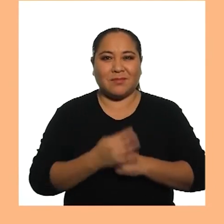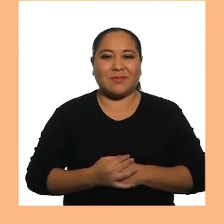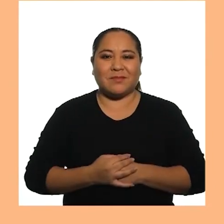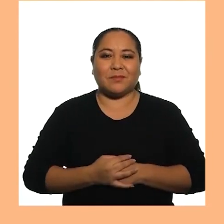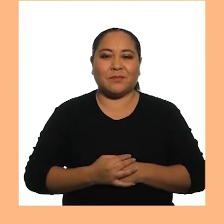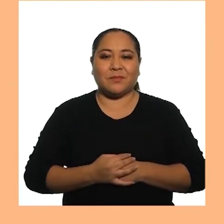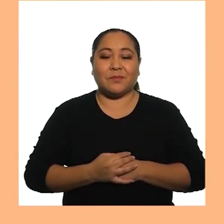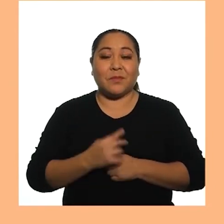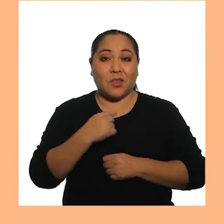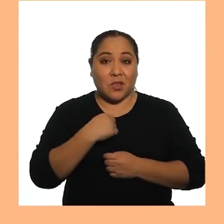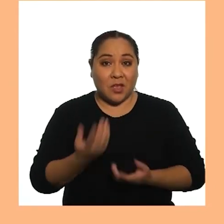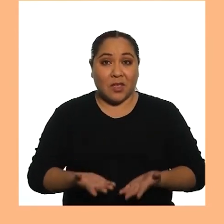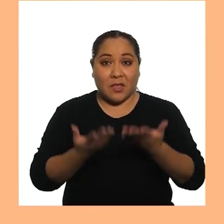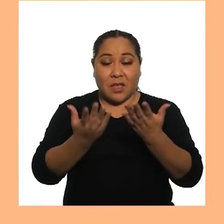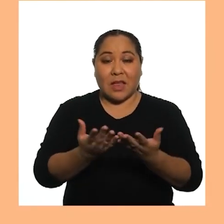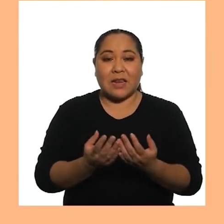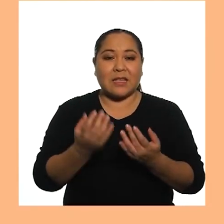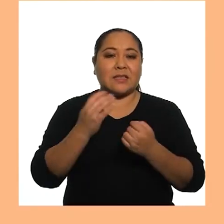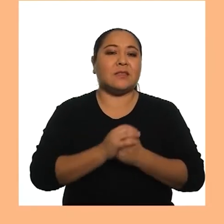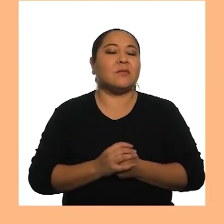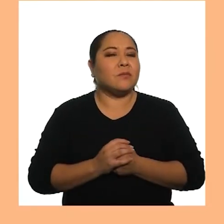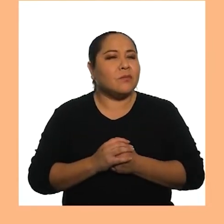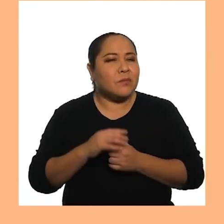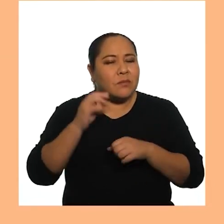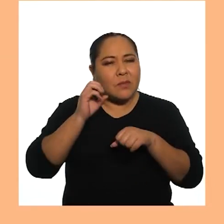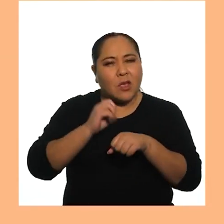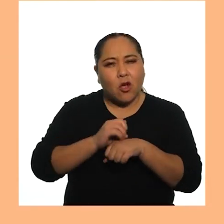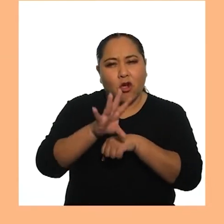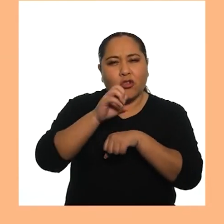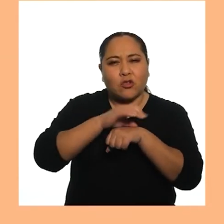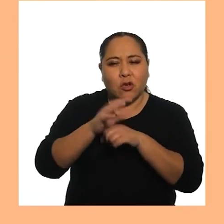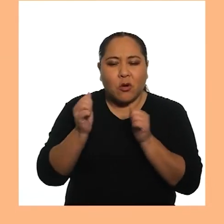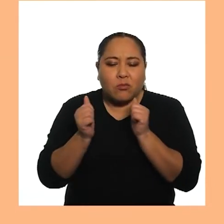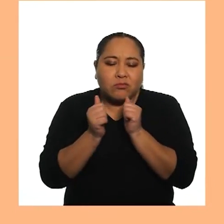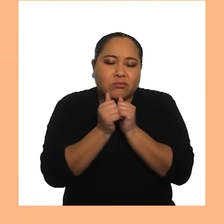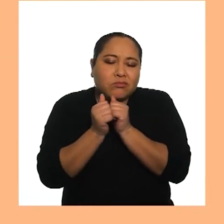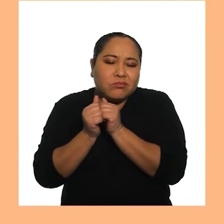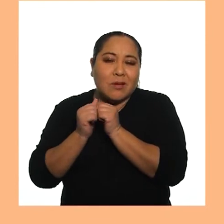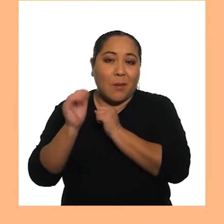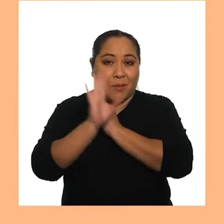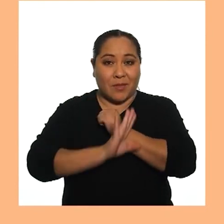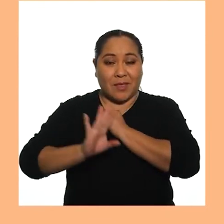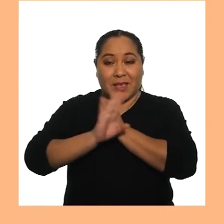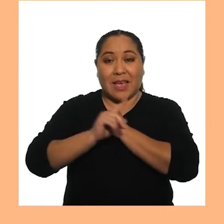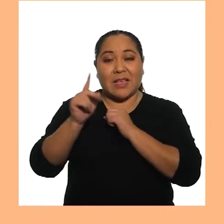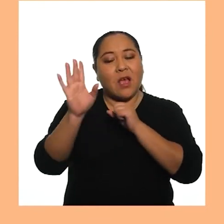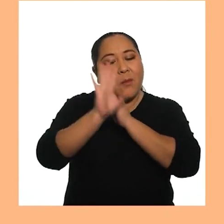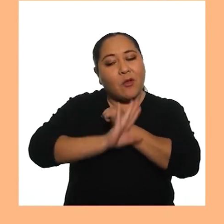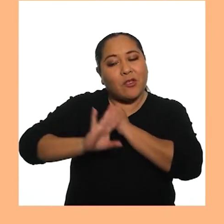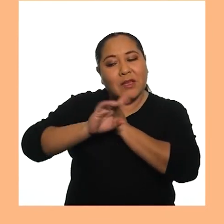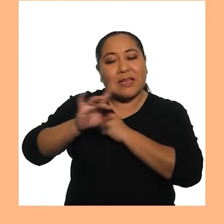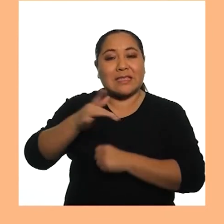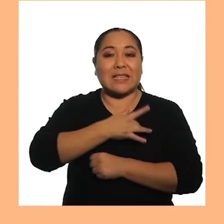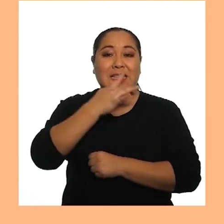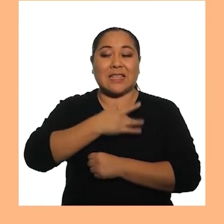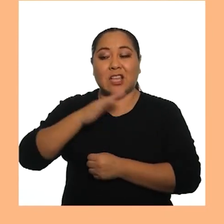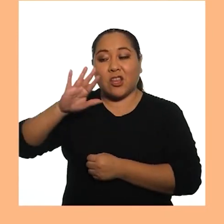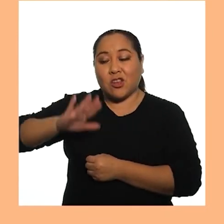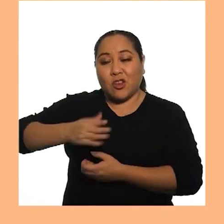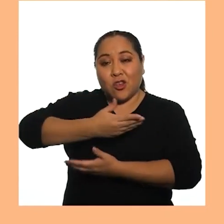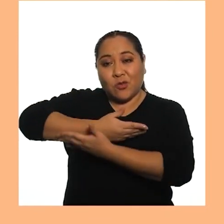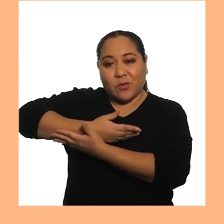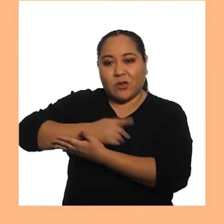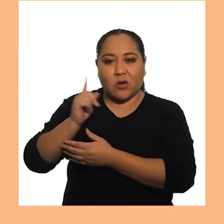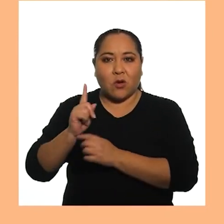ustedes Quiero brindarles Pautas Para incentivar El apego seguro Esa seguridad Que deben desarrollar Los